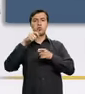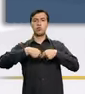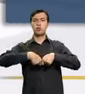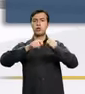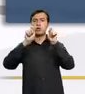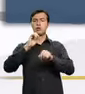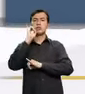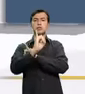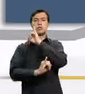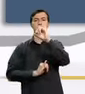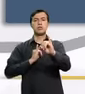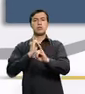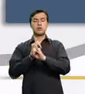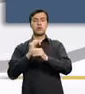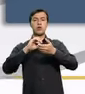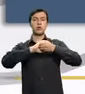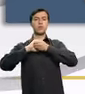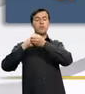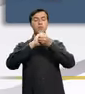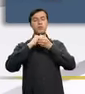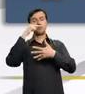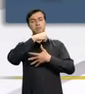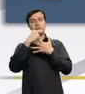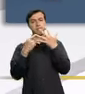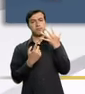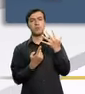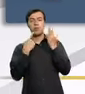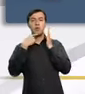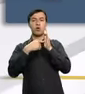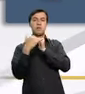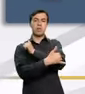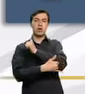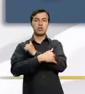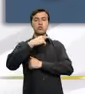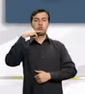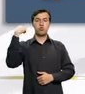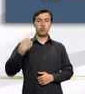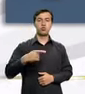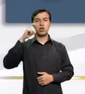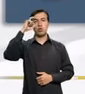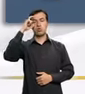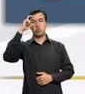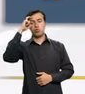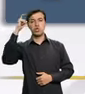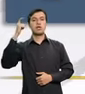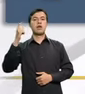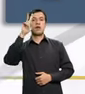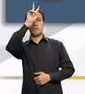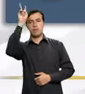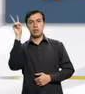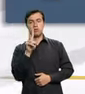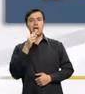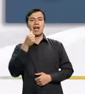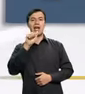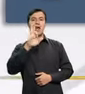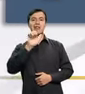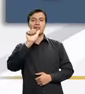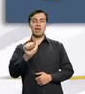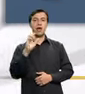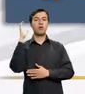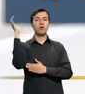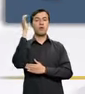aprobación de 21 tratados internacionales de cooperación en diversos ámbitos con países como Rusia, Turquía, Venezuela,